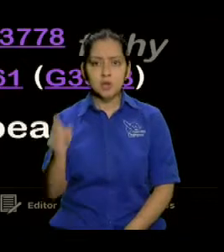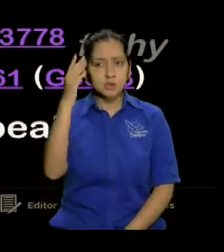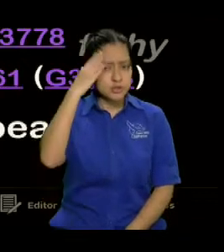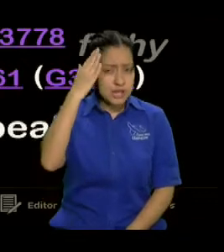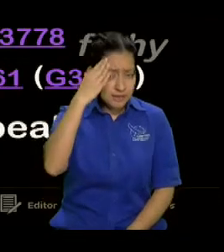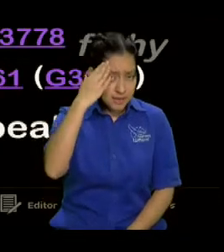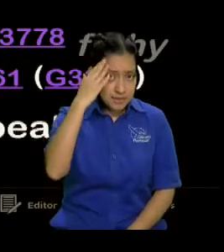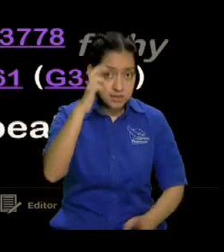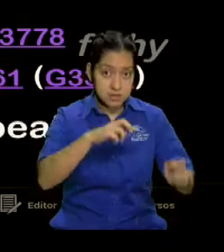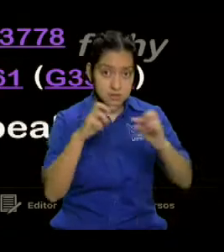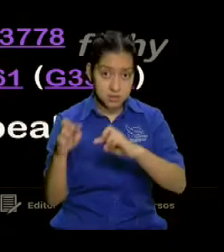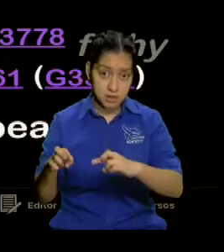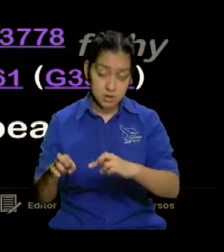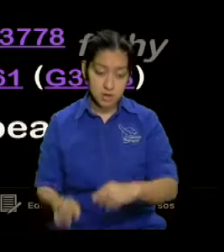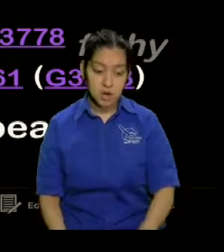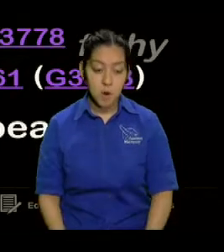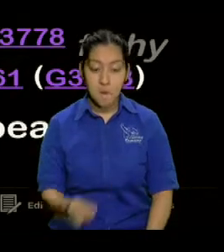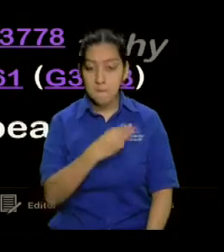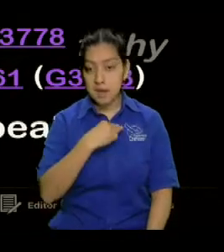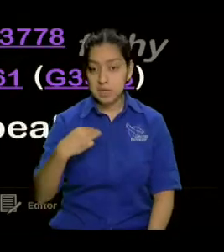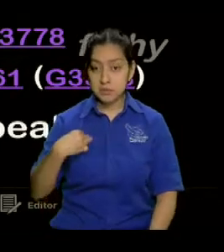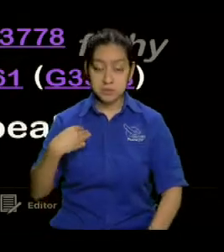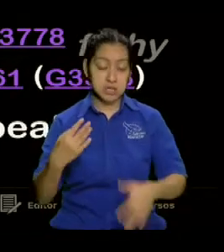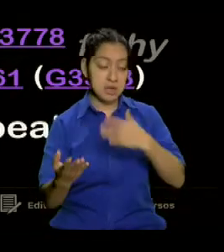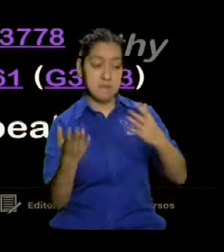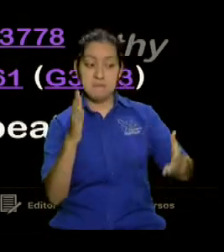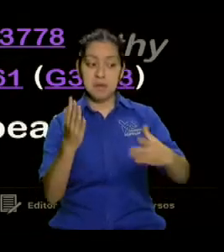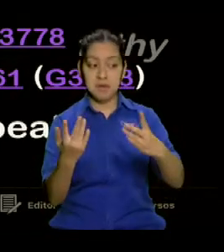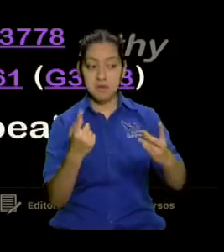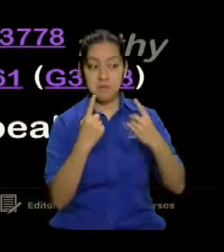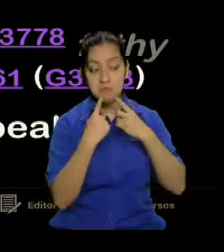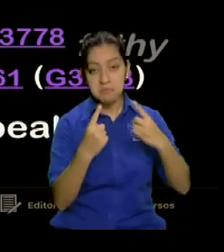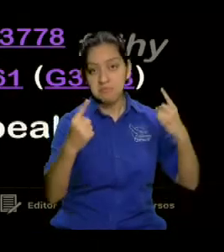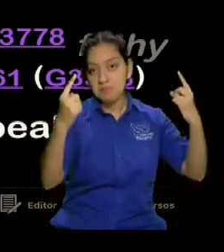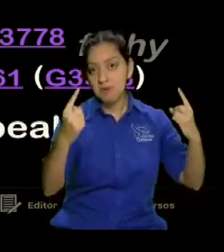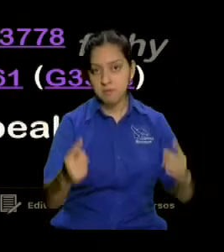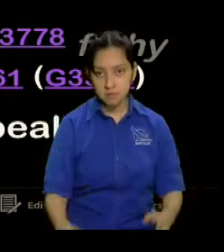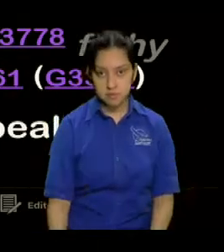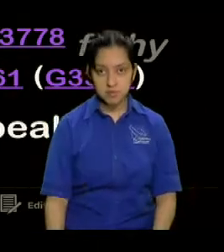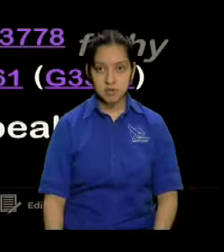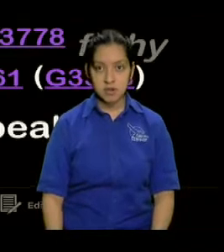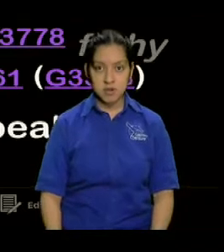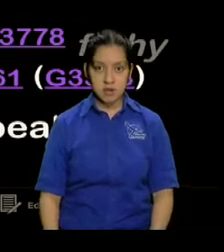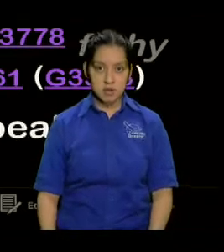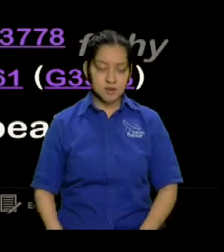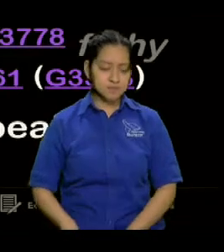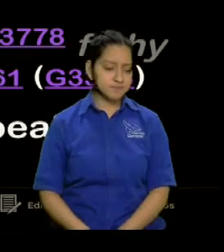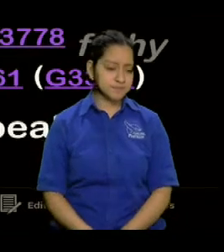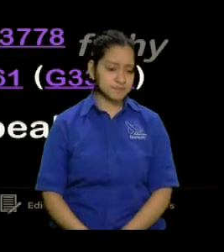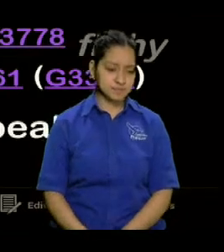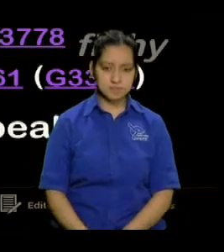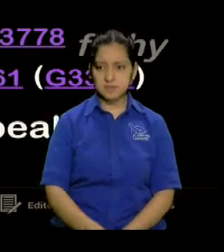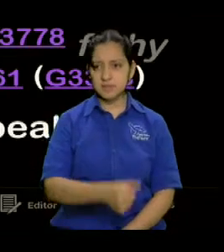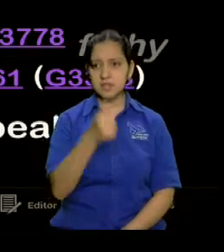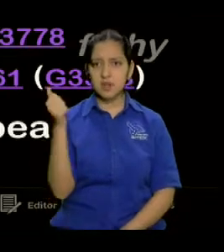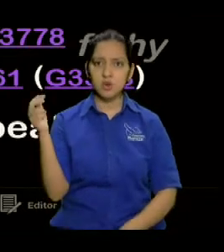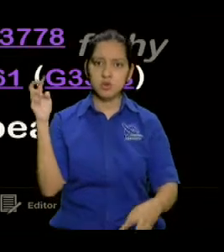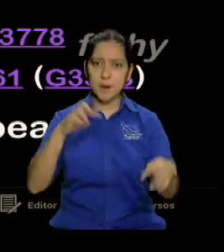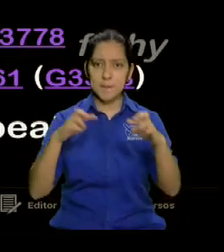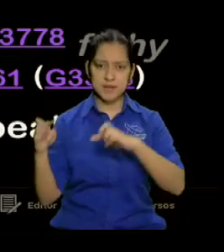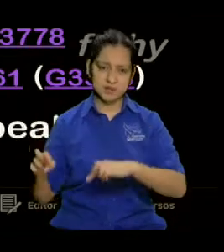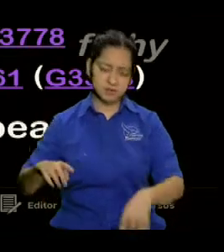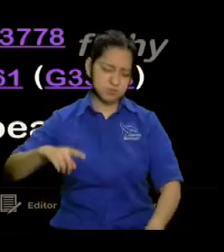conocen a un ministro que medio sonó el nombre por ahí, que una plática y se llenó la boca del otro de empezar a tirar